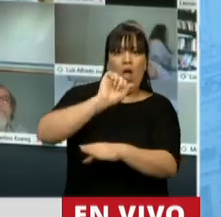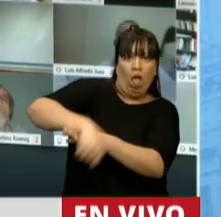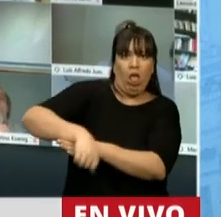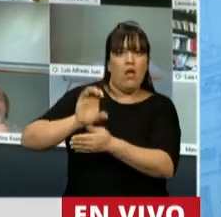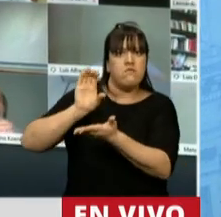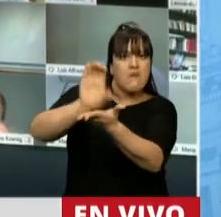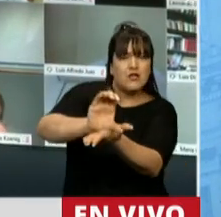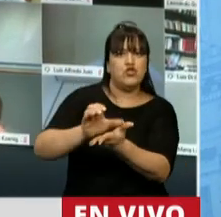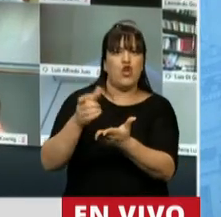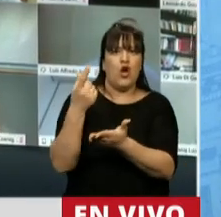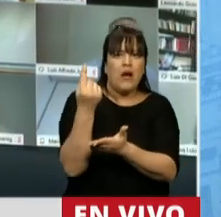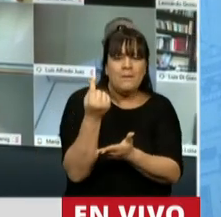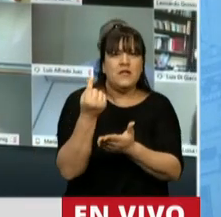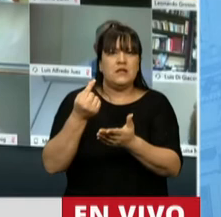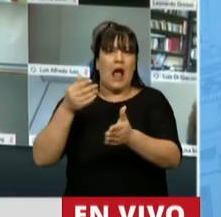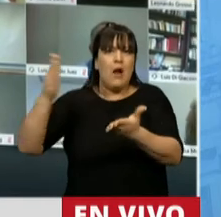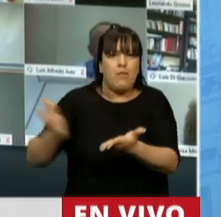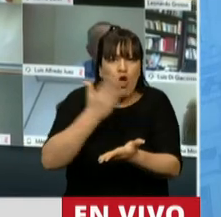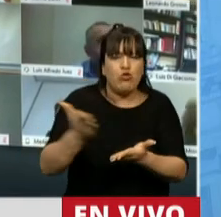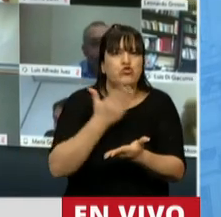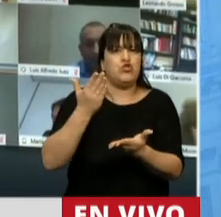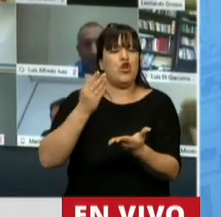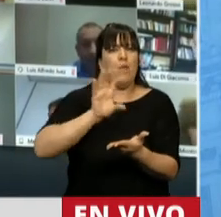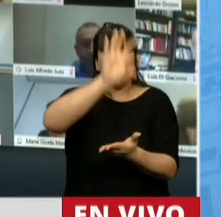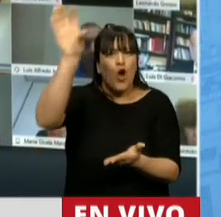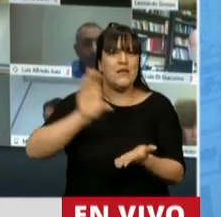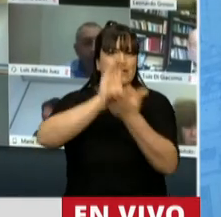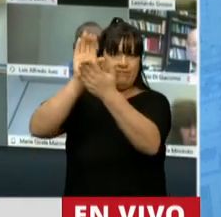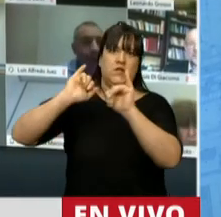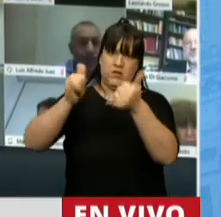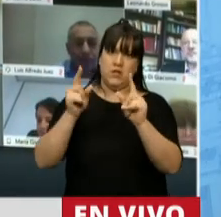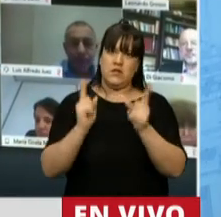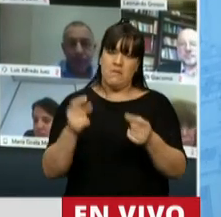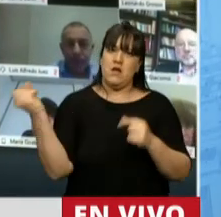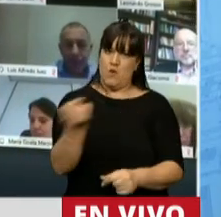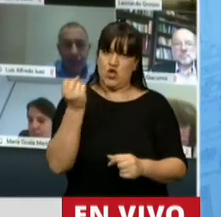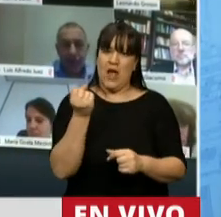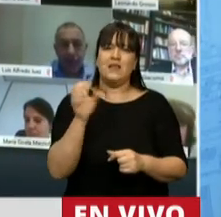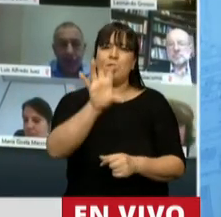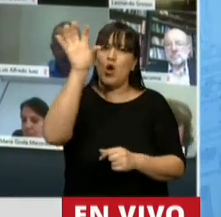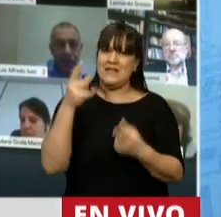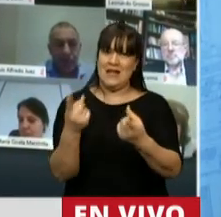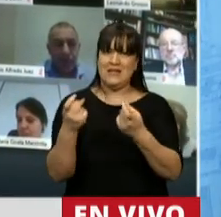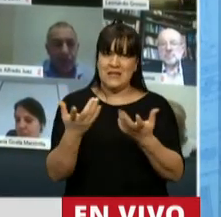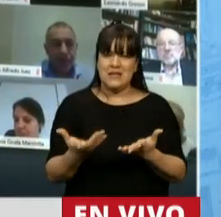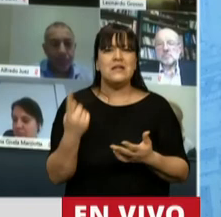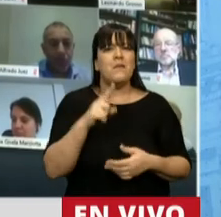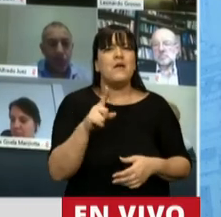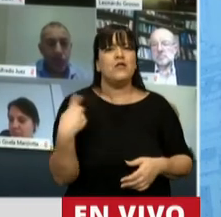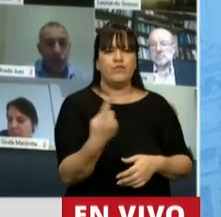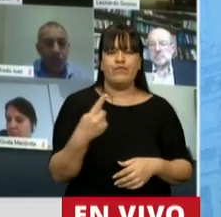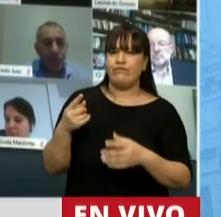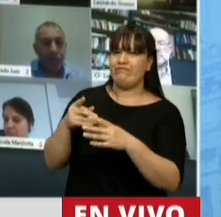inversión, el capital, el sector productivo y la asistencia a las provincias que tanto necesitan, pero también considerando de